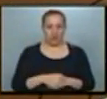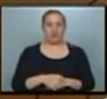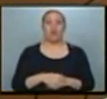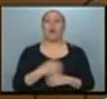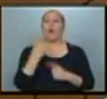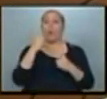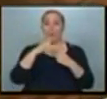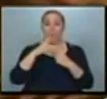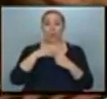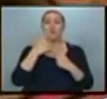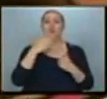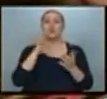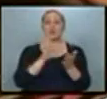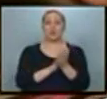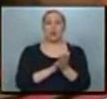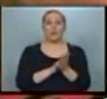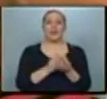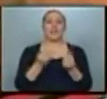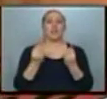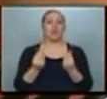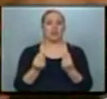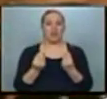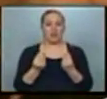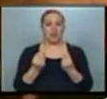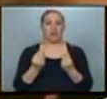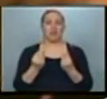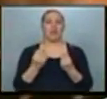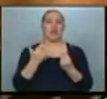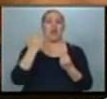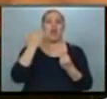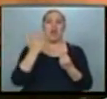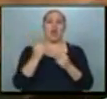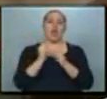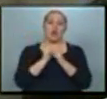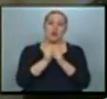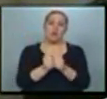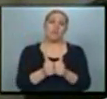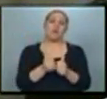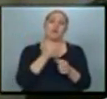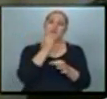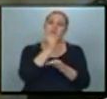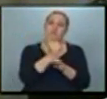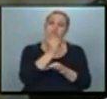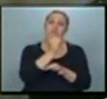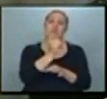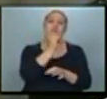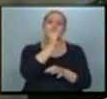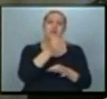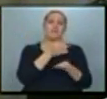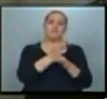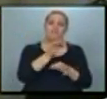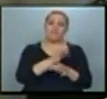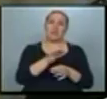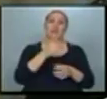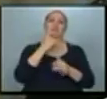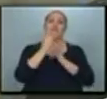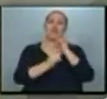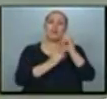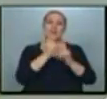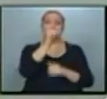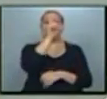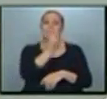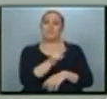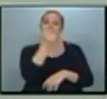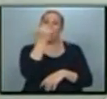es el que tiene que ver con el acompañamiento, la orientación, la información a las mujeres que hoy día están transitando la